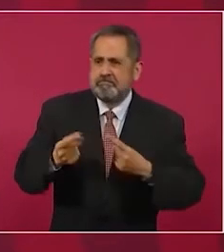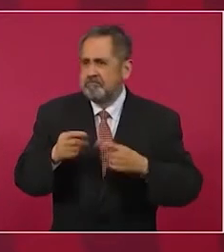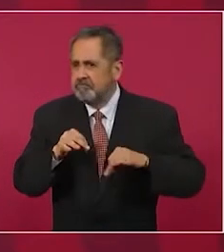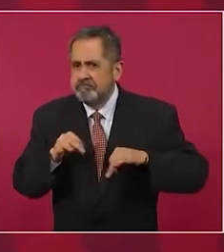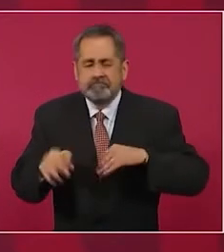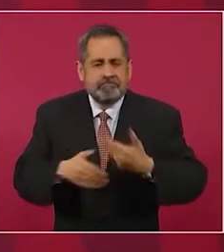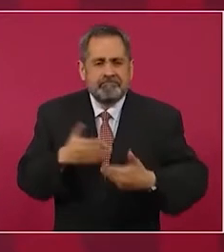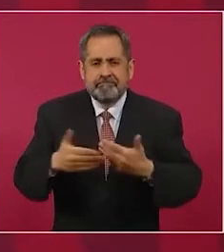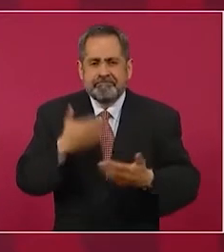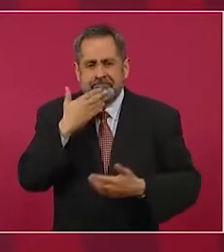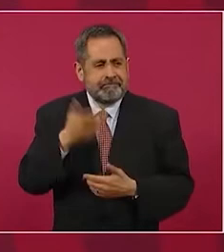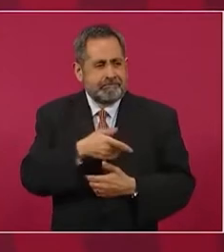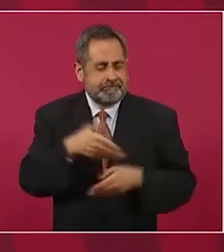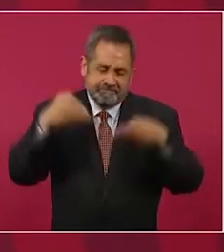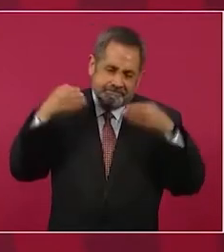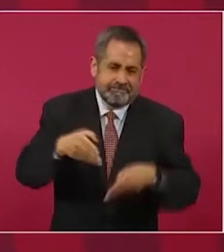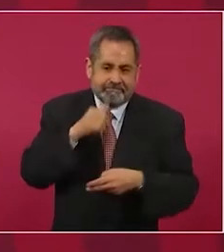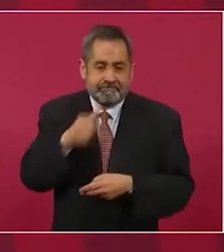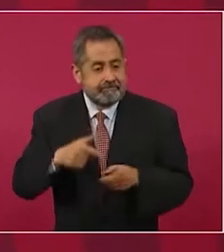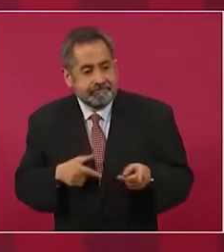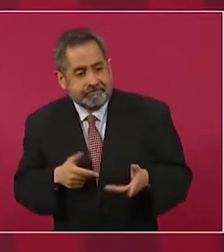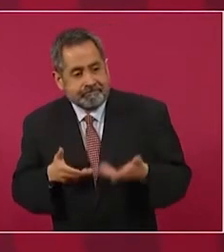no se aplica,